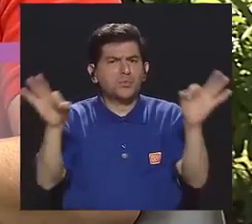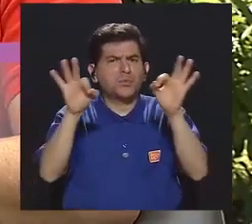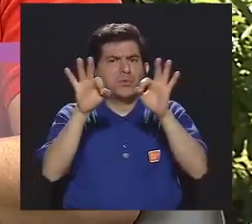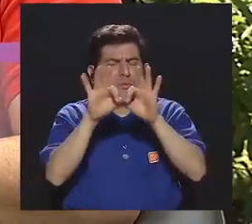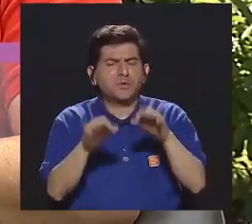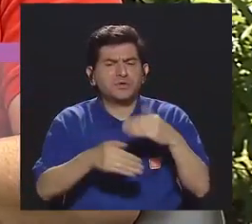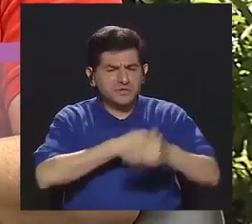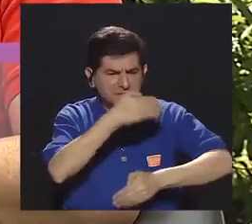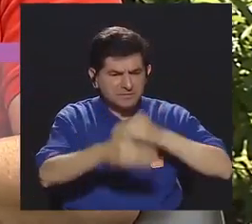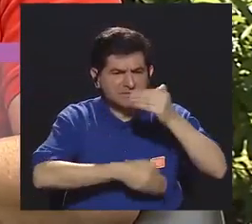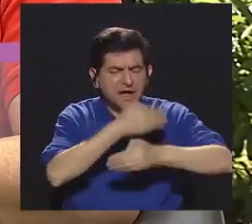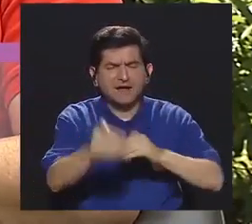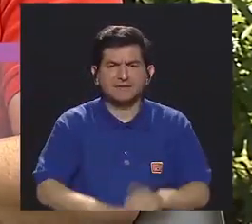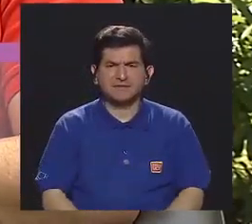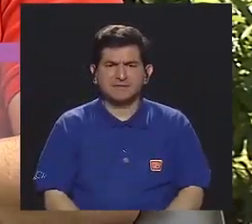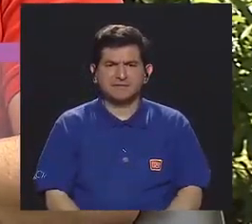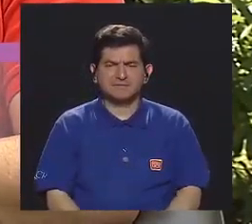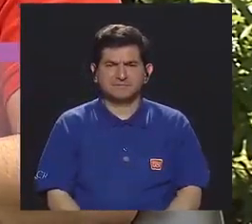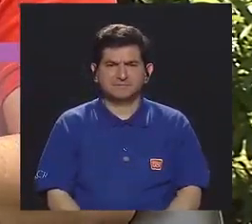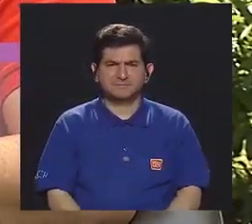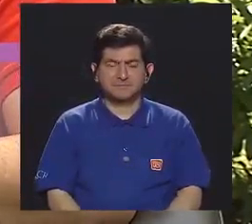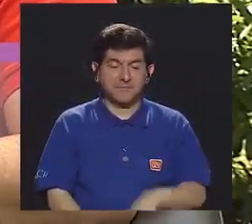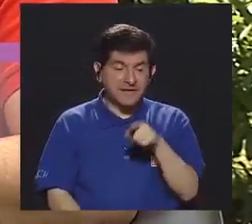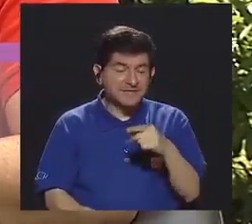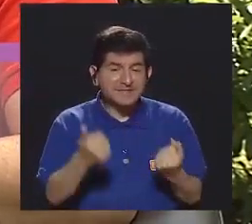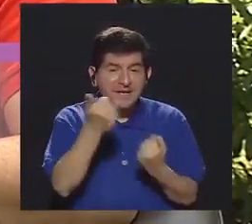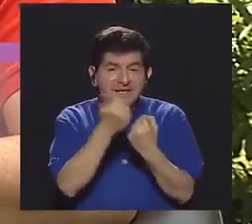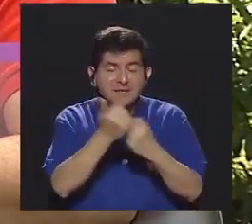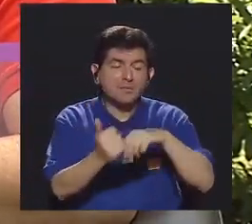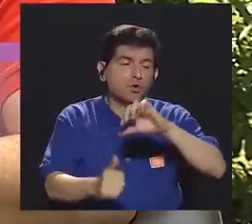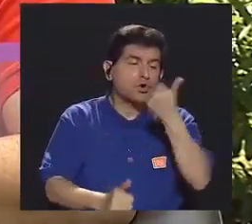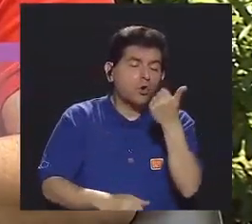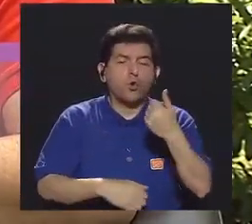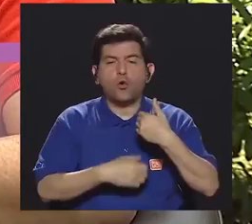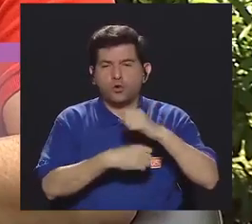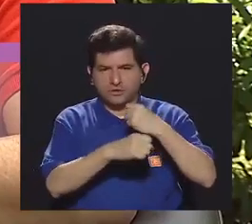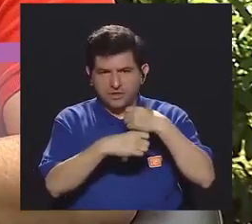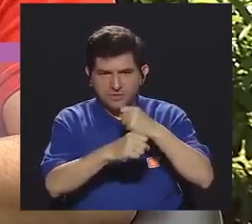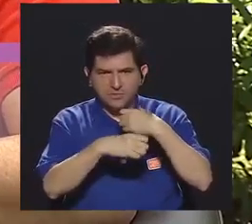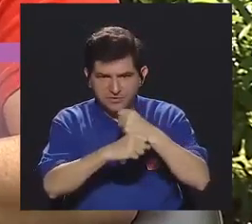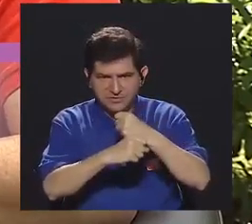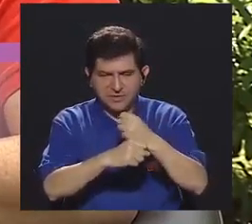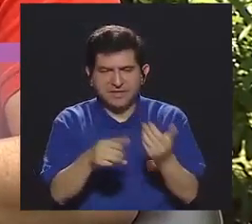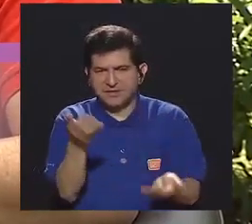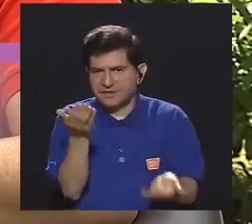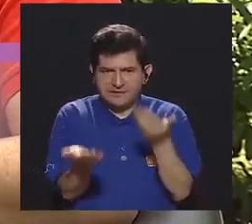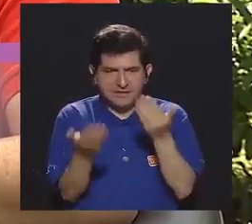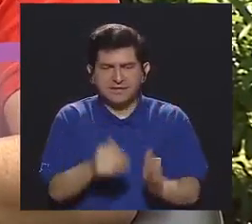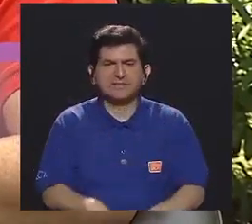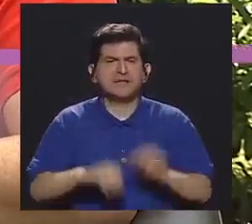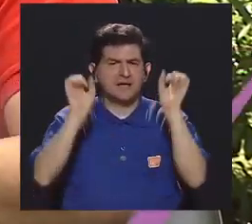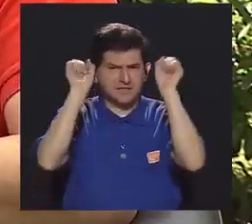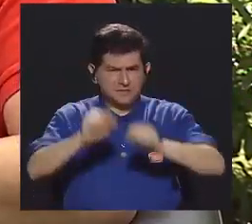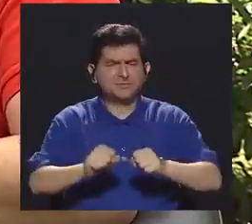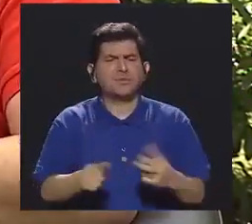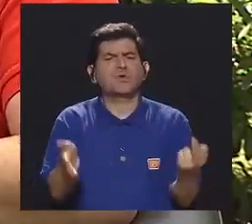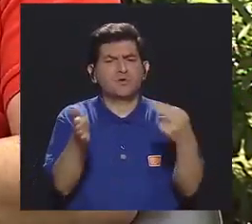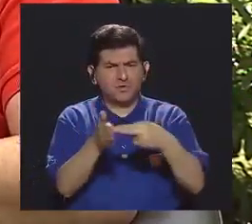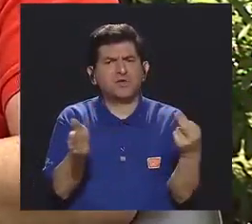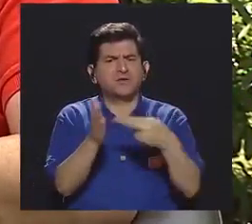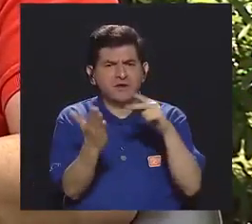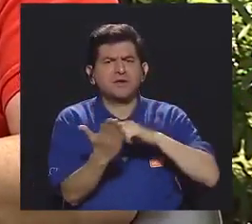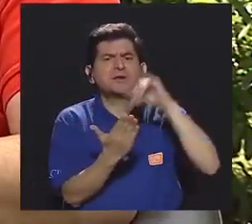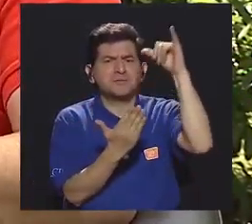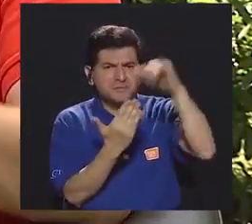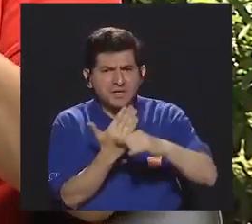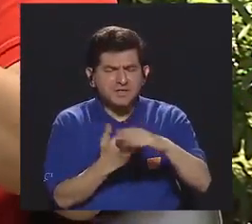fundamental en estos procesos. Si se contara con ese apoyo de alguna otra municipalidad, ¿es posible replicar